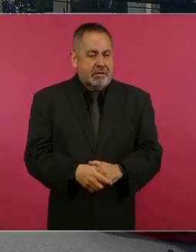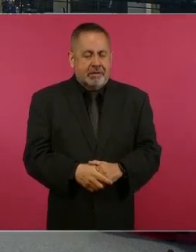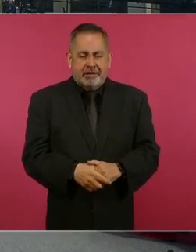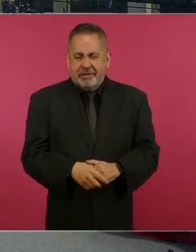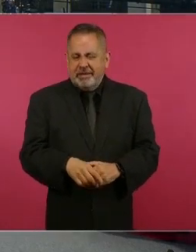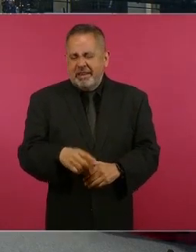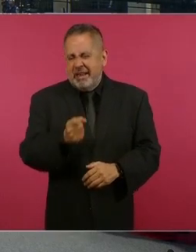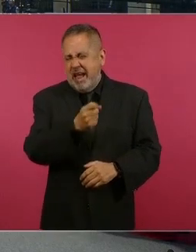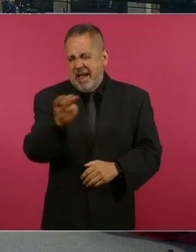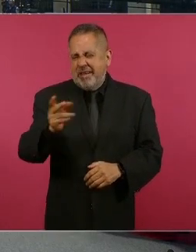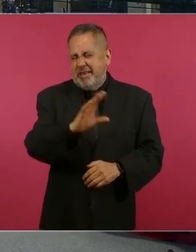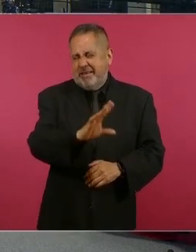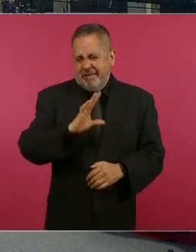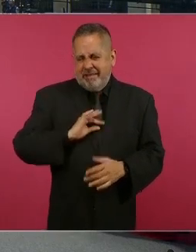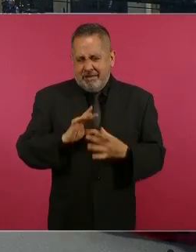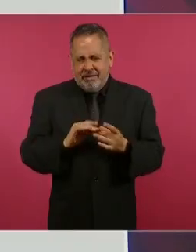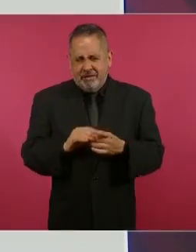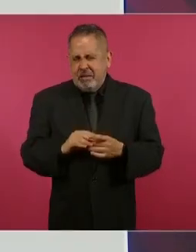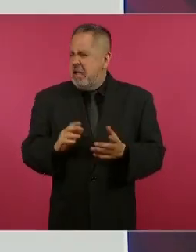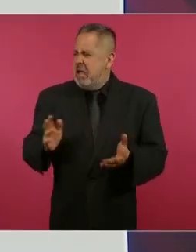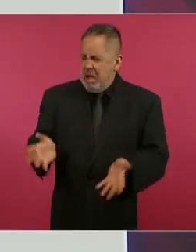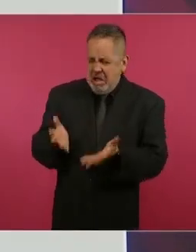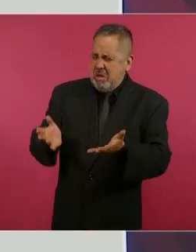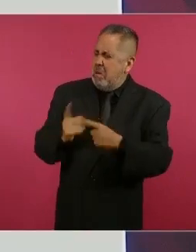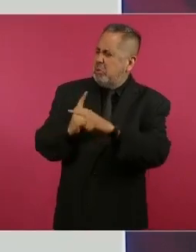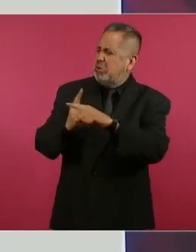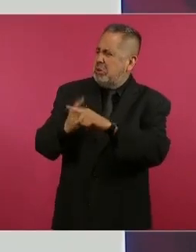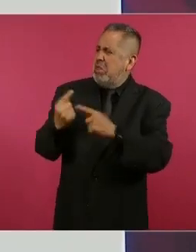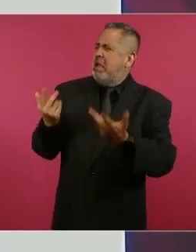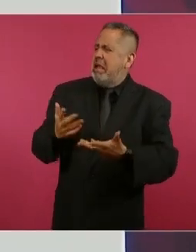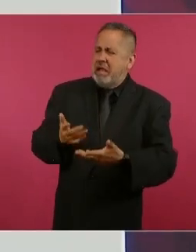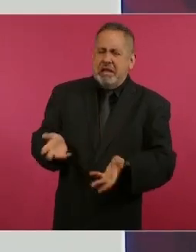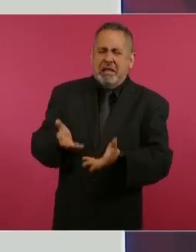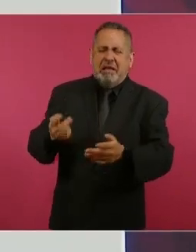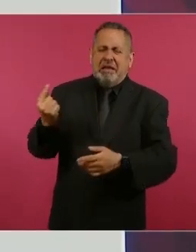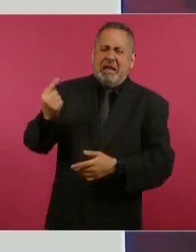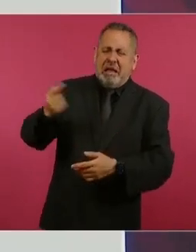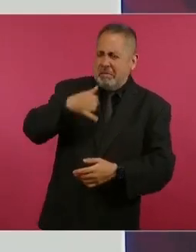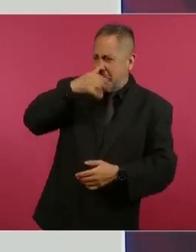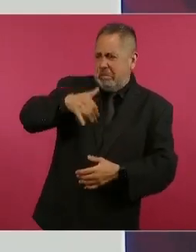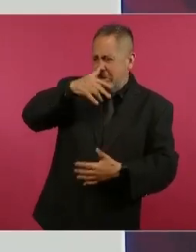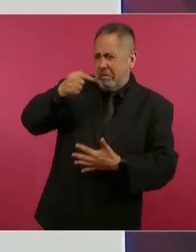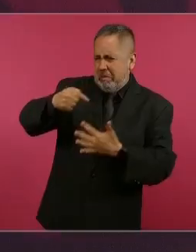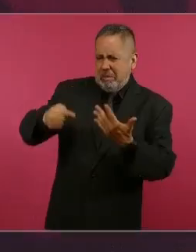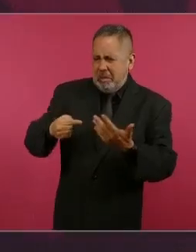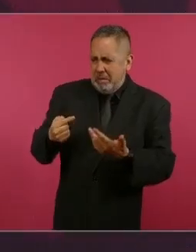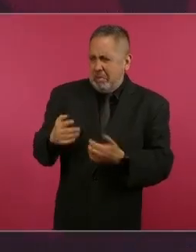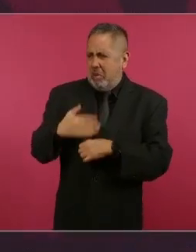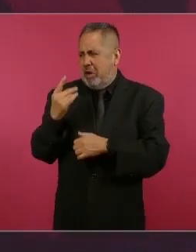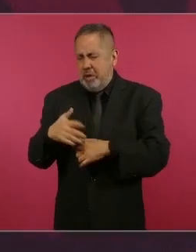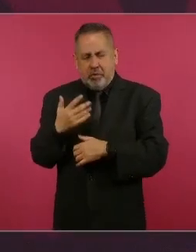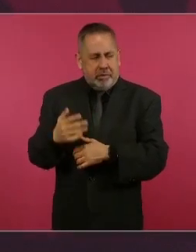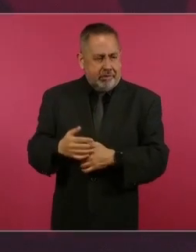dicho ¿y ánimo de qué?, ¿por qué ánimo?